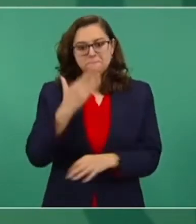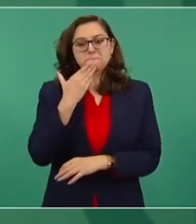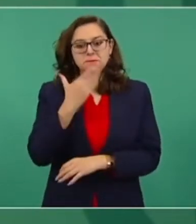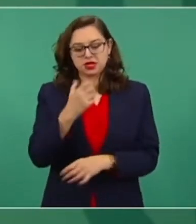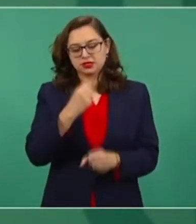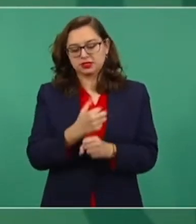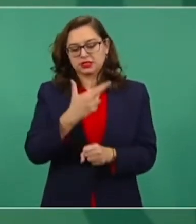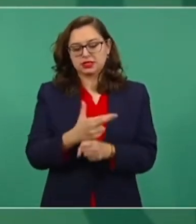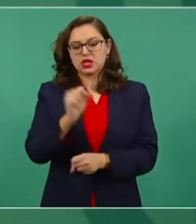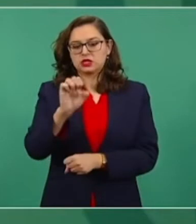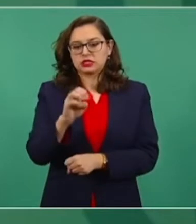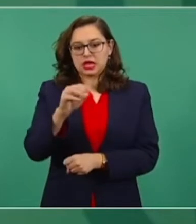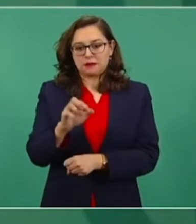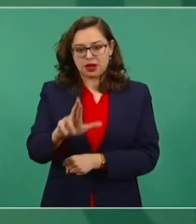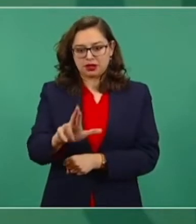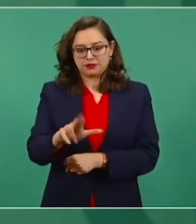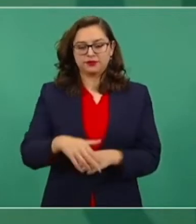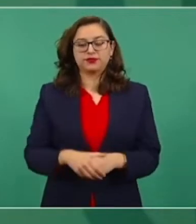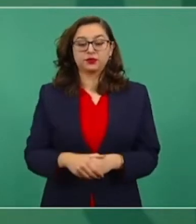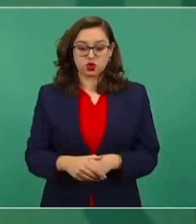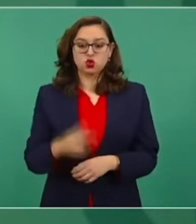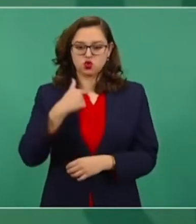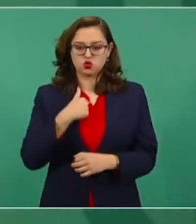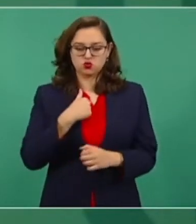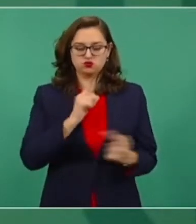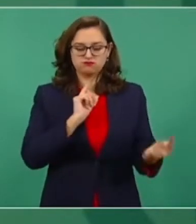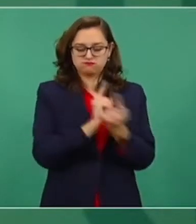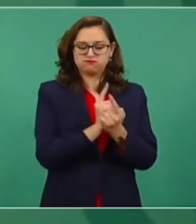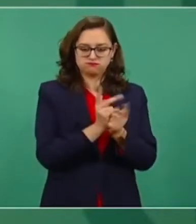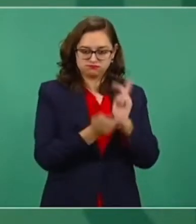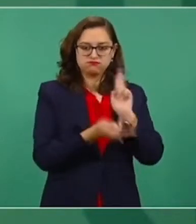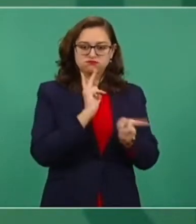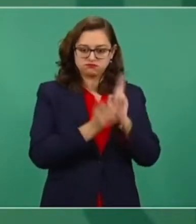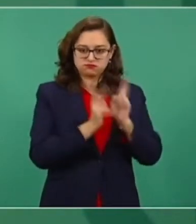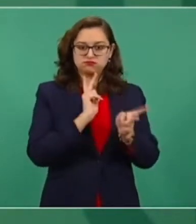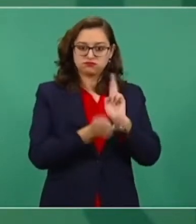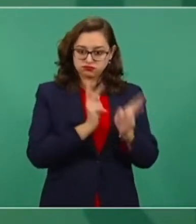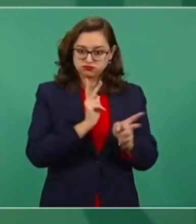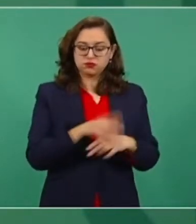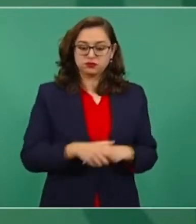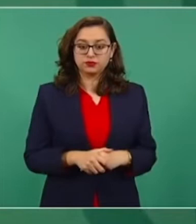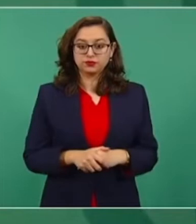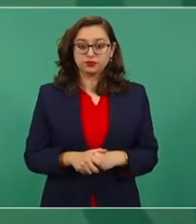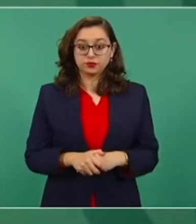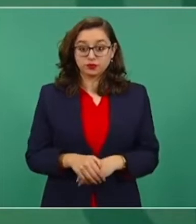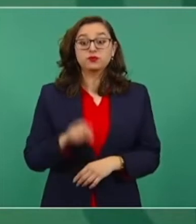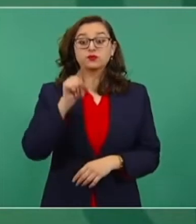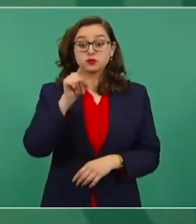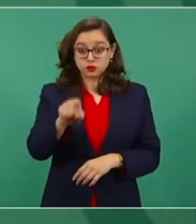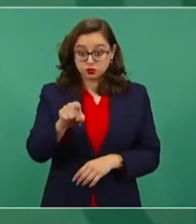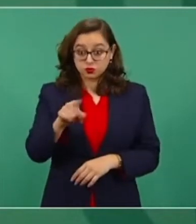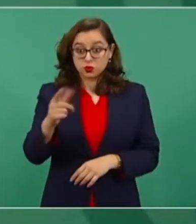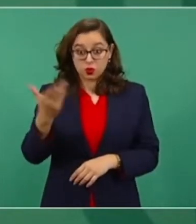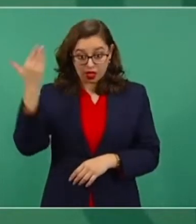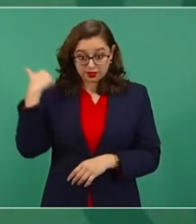secretario de Marina. Entonces, yo le voy a pedir personalmente. Y qué bien que estás aclarando